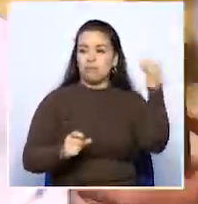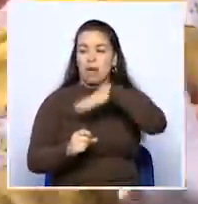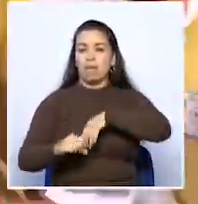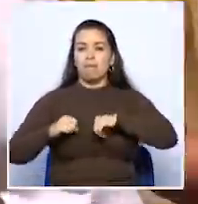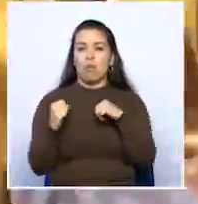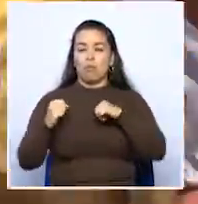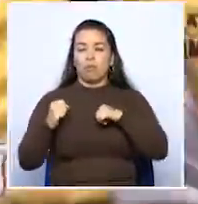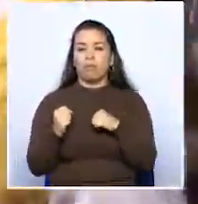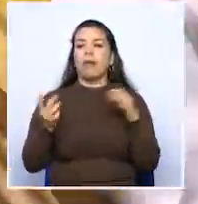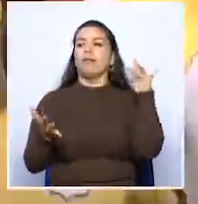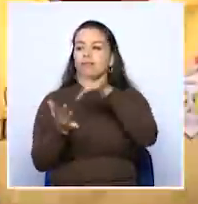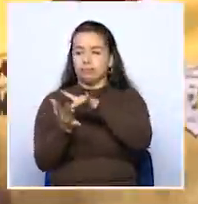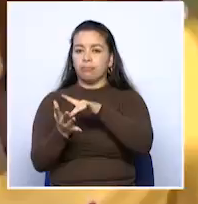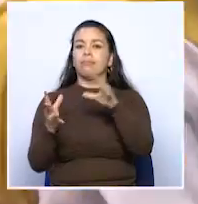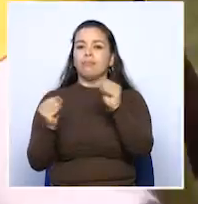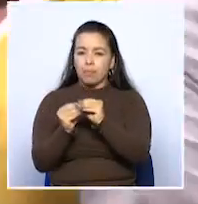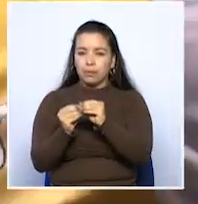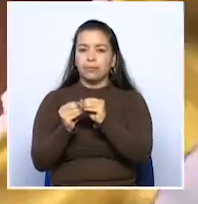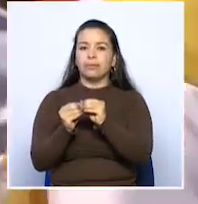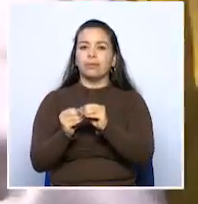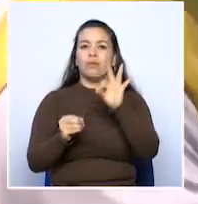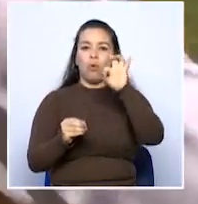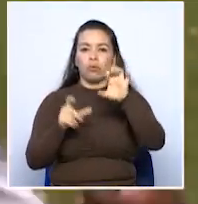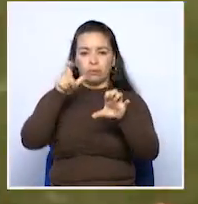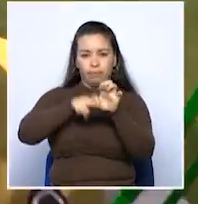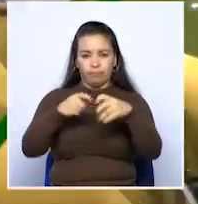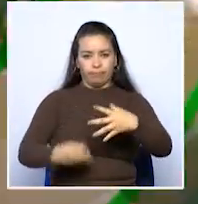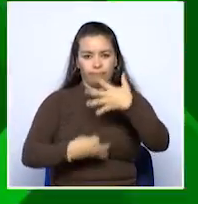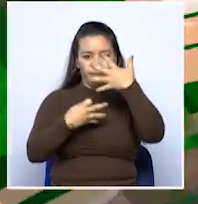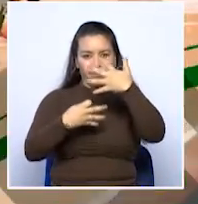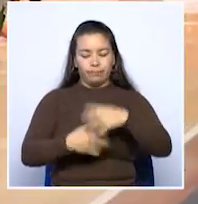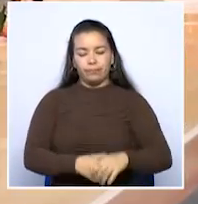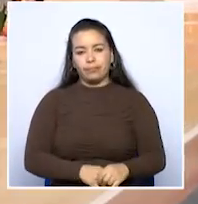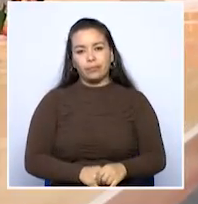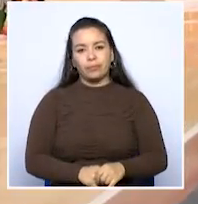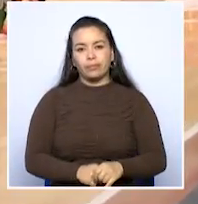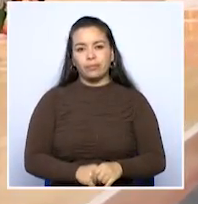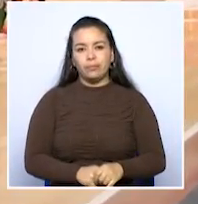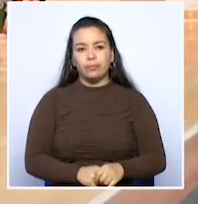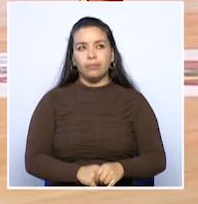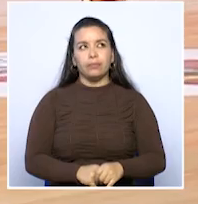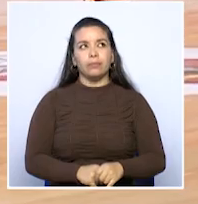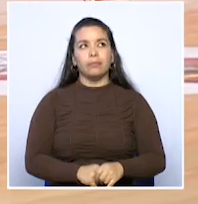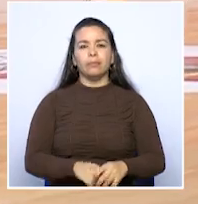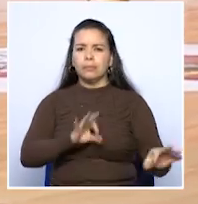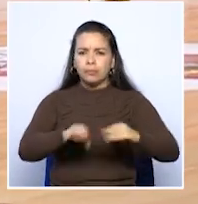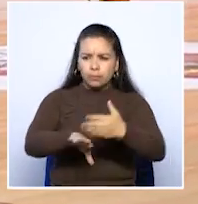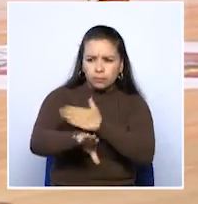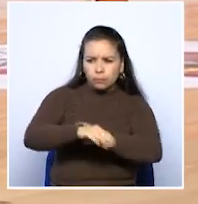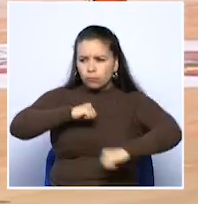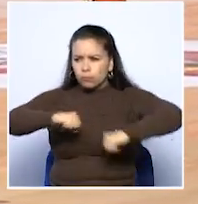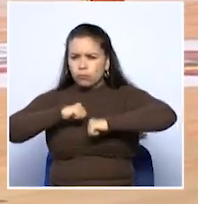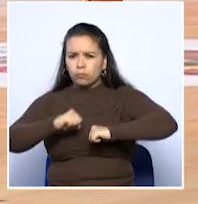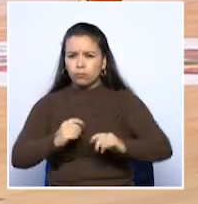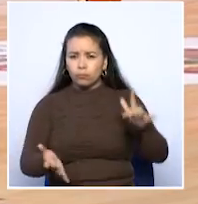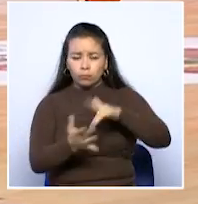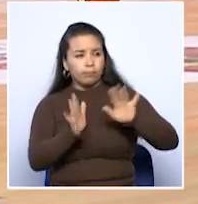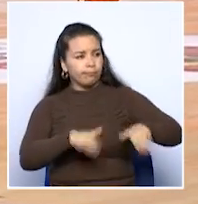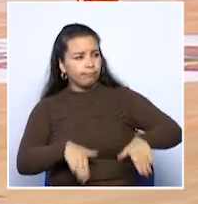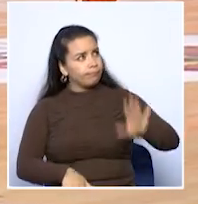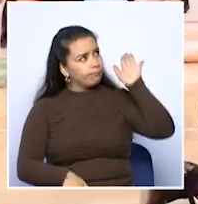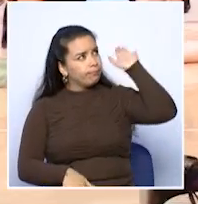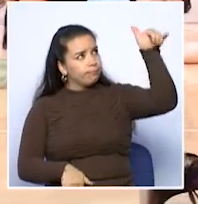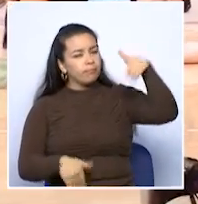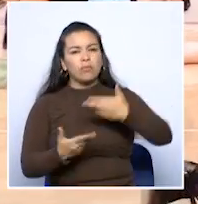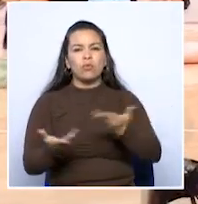Club en condición de local y se aseguró entre los ocho del torneo Águila. Sabio se prepara para su debut en el torneo profesional de baloncesto